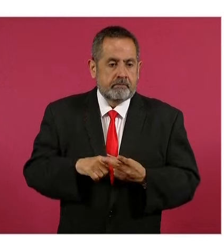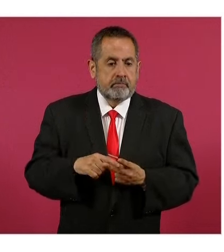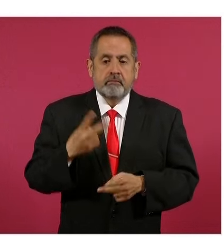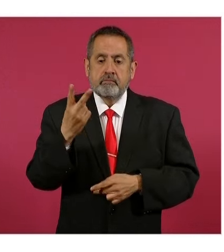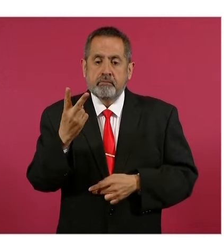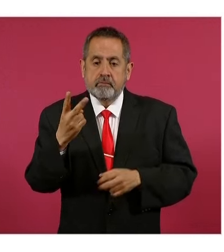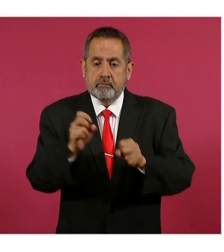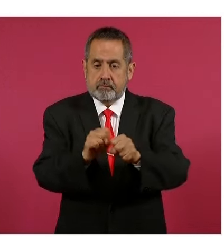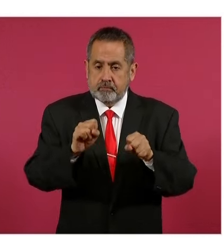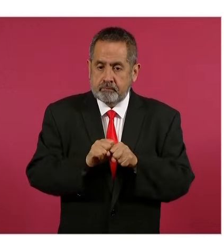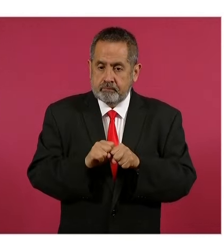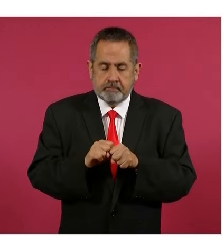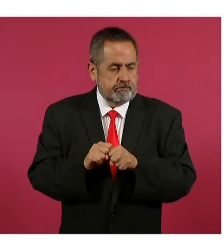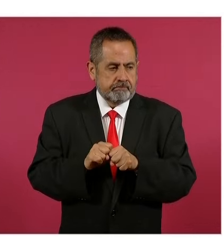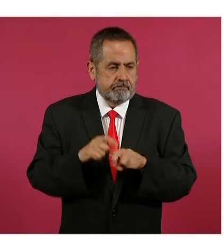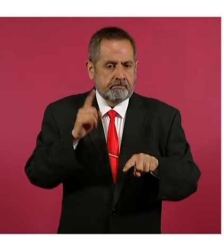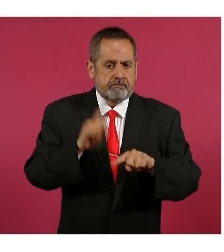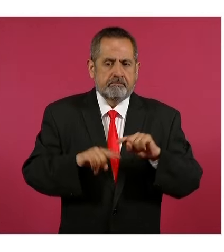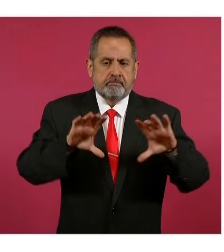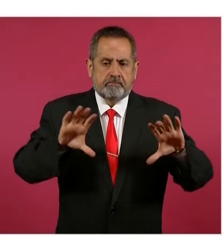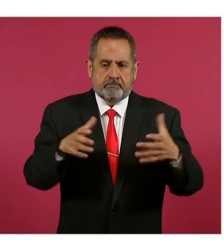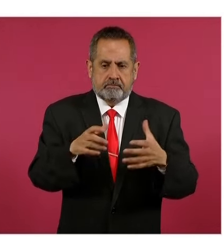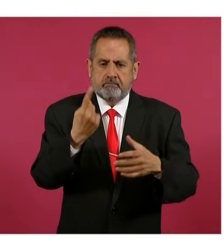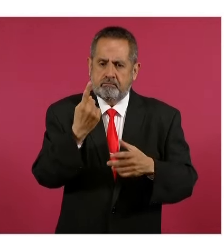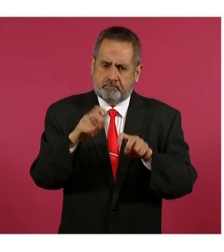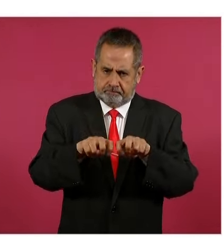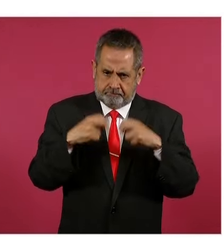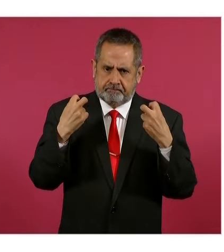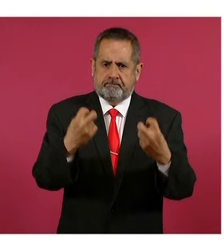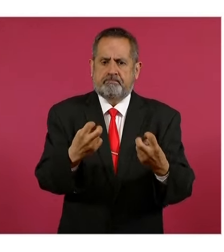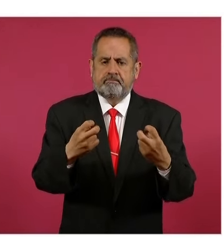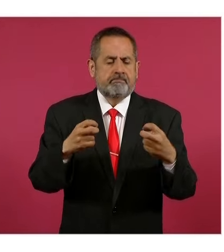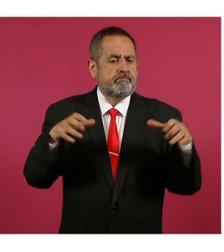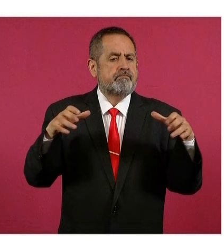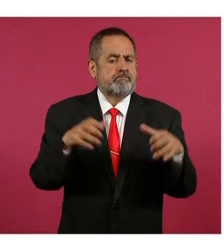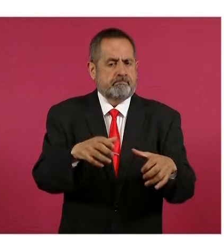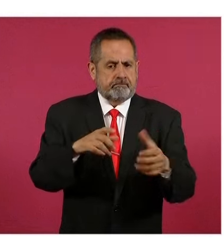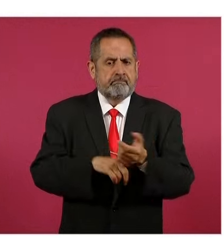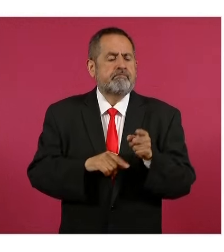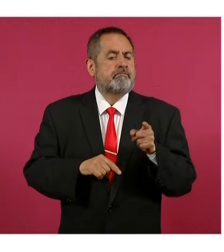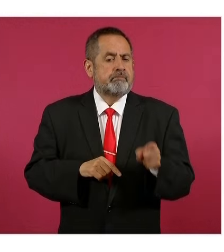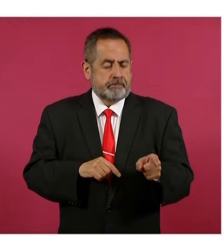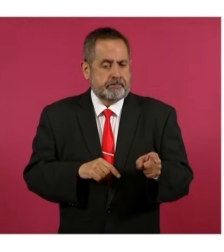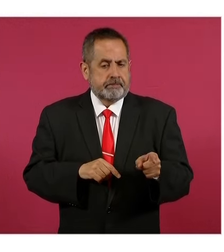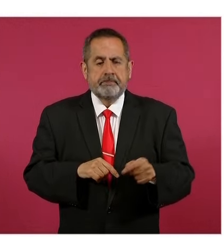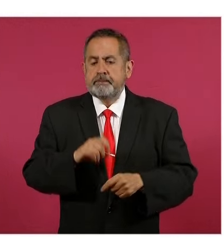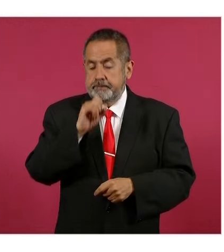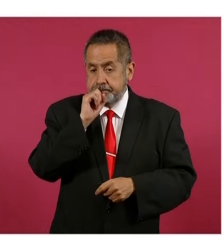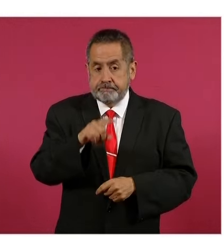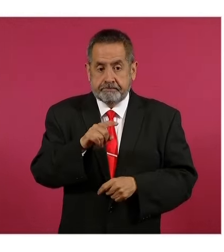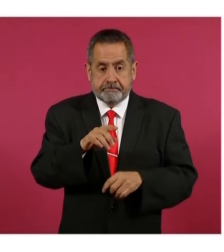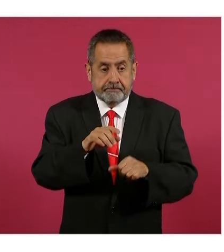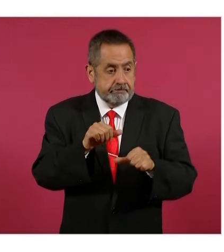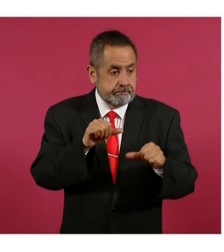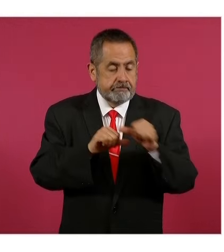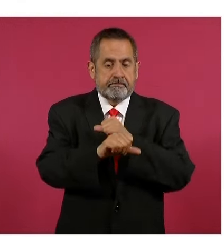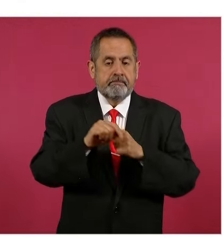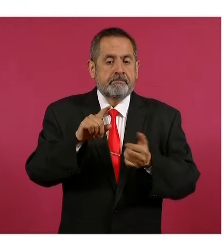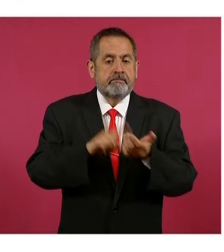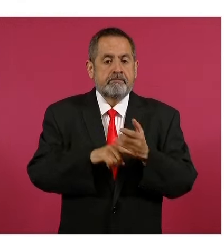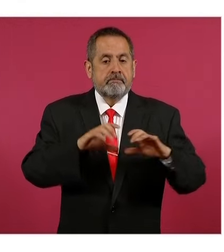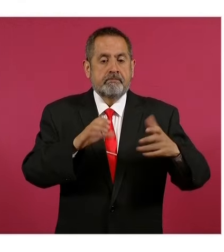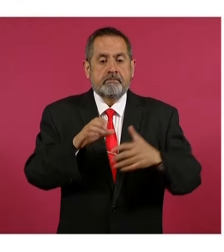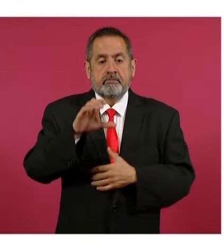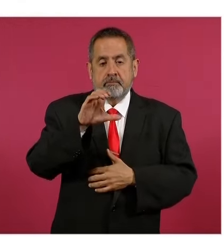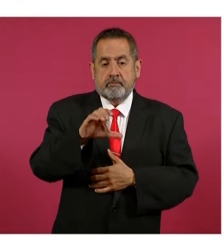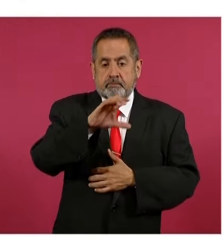se sesionará en pleno. Hay una sustitución también del actual Consejo